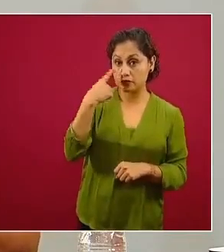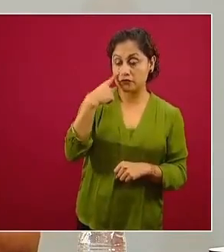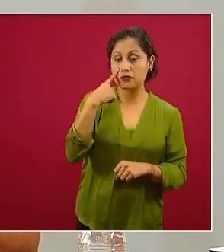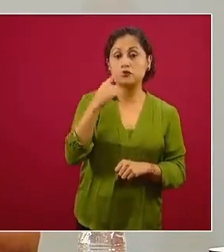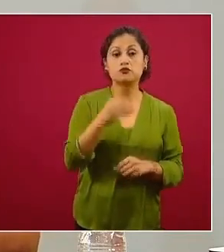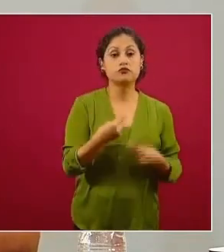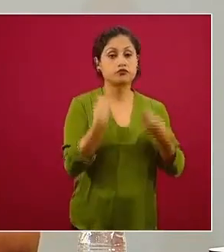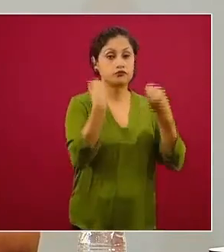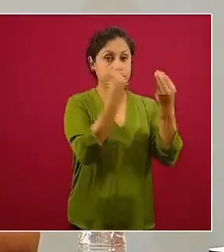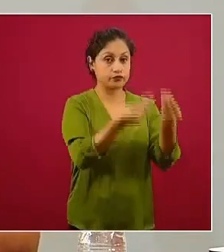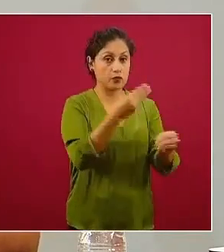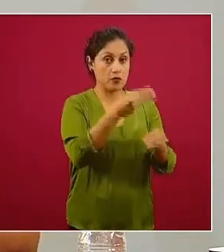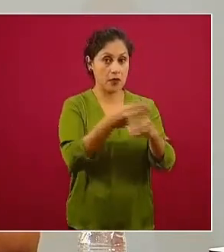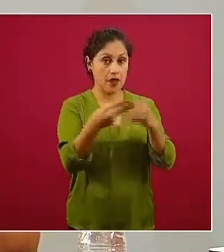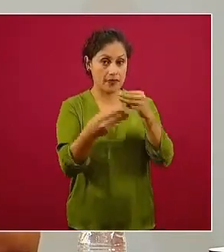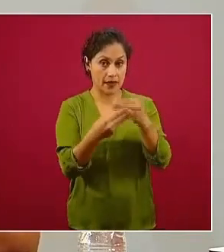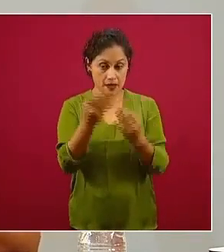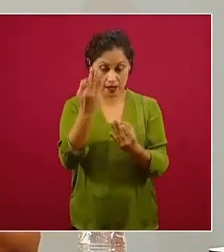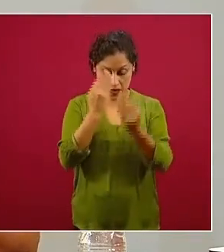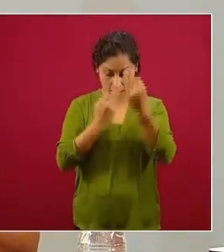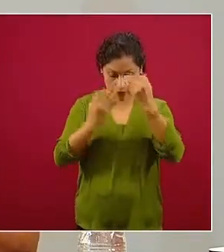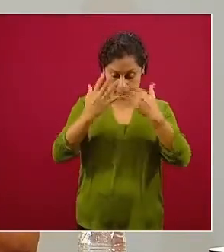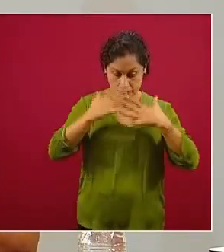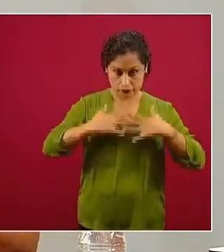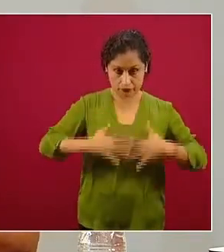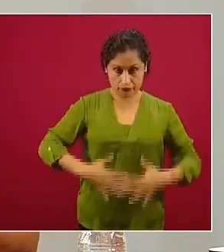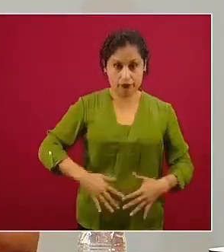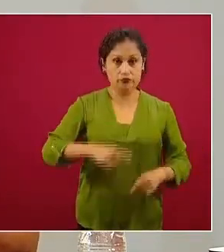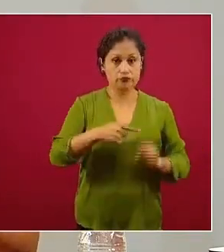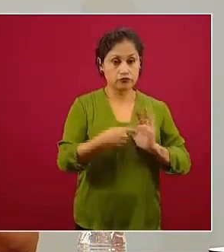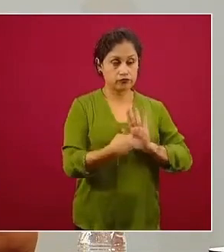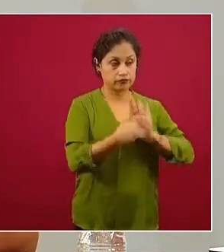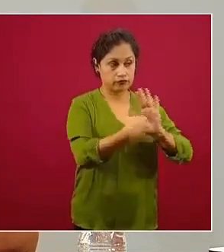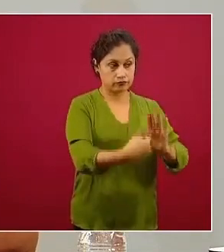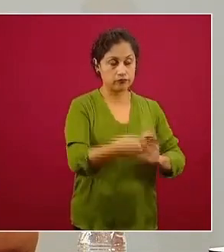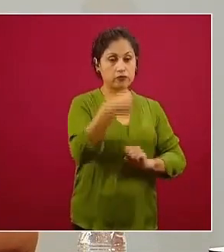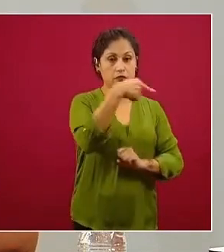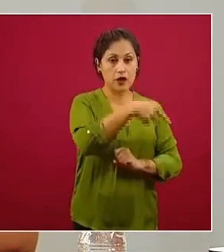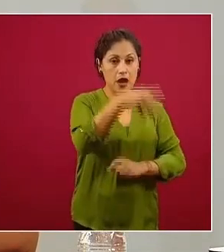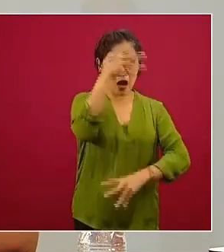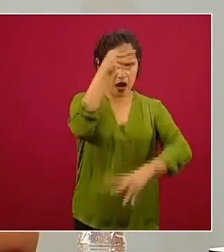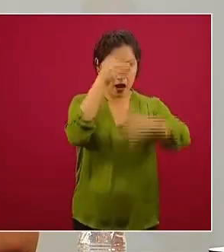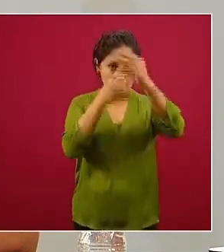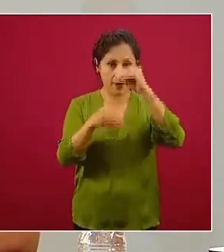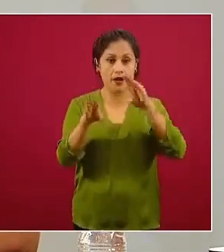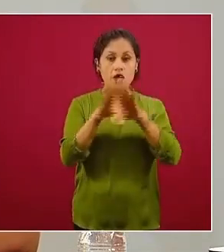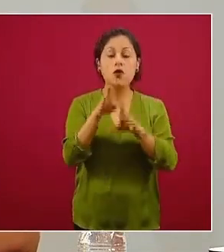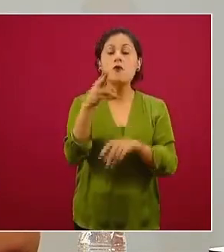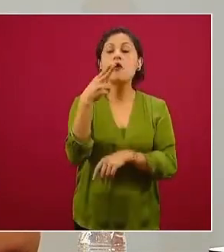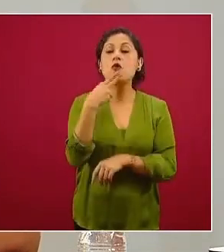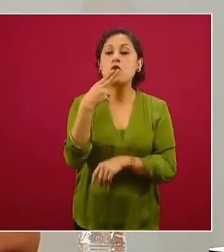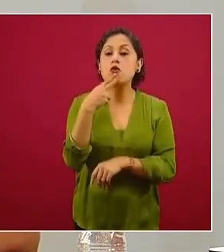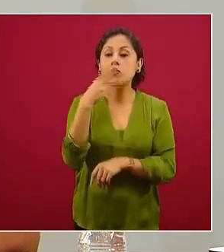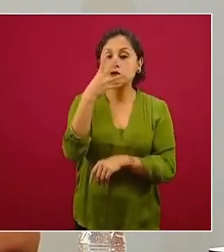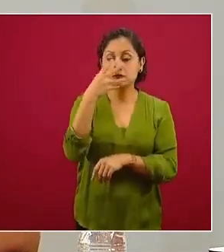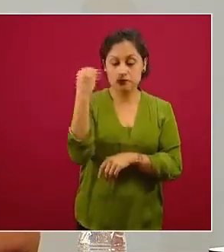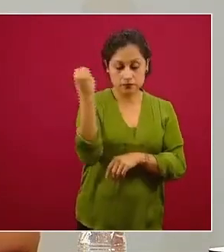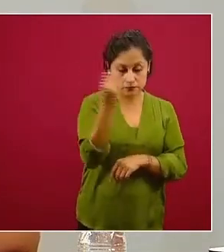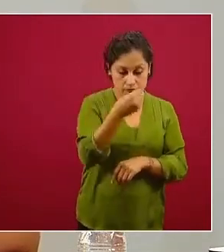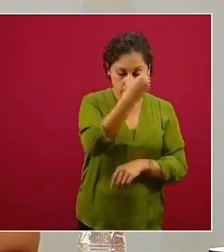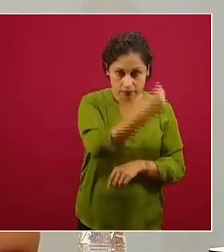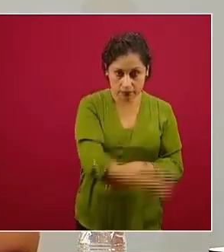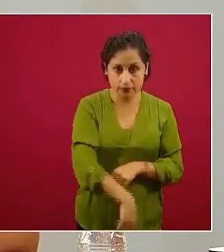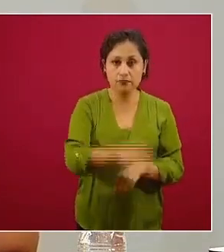de protección, se le muestra y se le enseña cómo usarlo, cómo desecharlo y cómo mantenerse